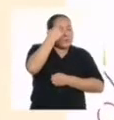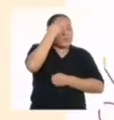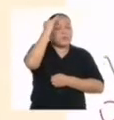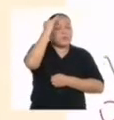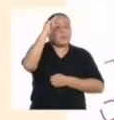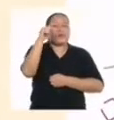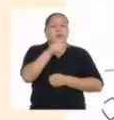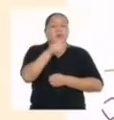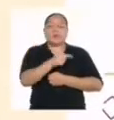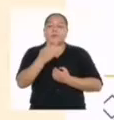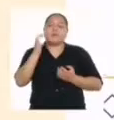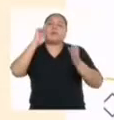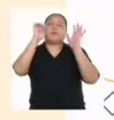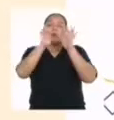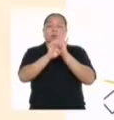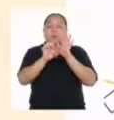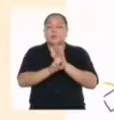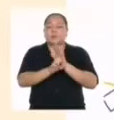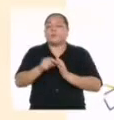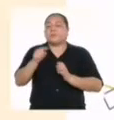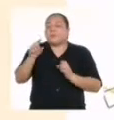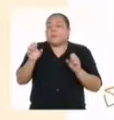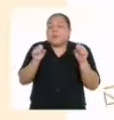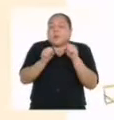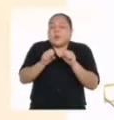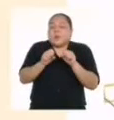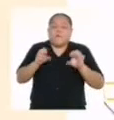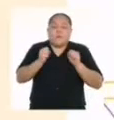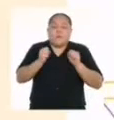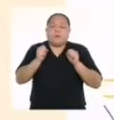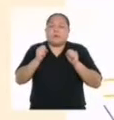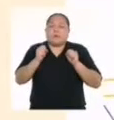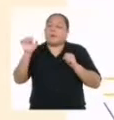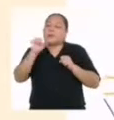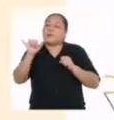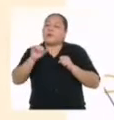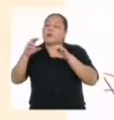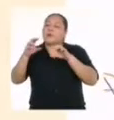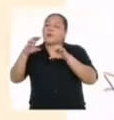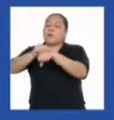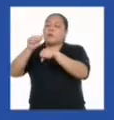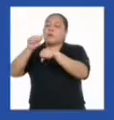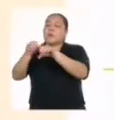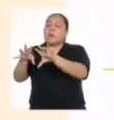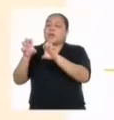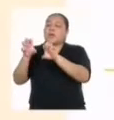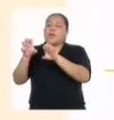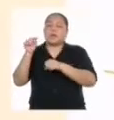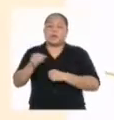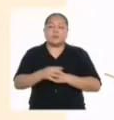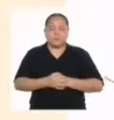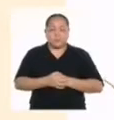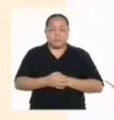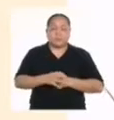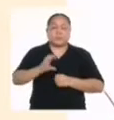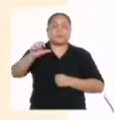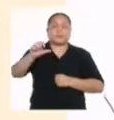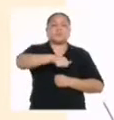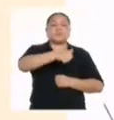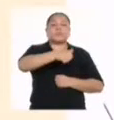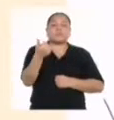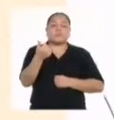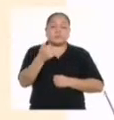o figurado. Por ejemplo, era frío como un témpano de hielo. Otra figura